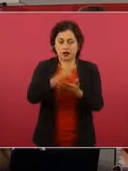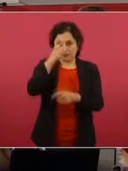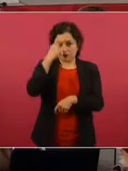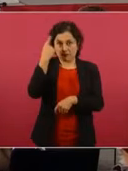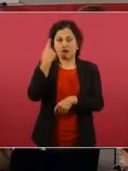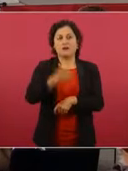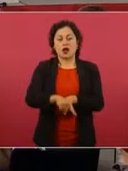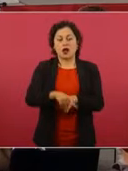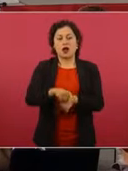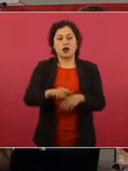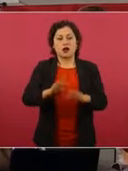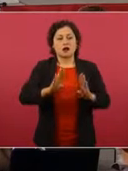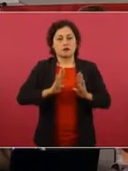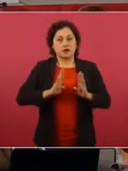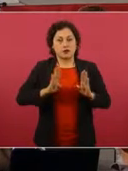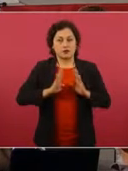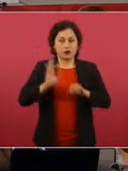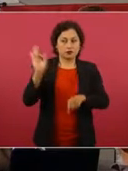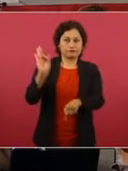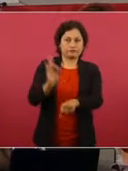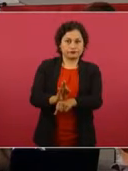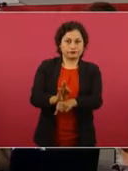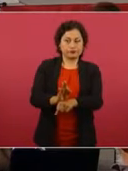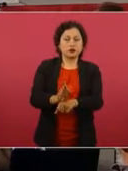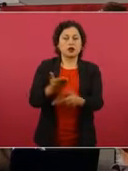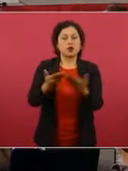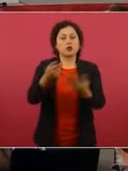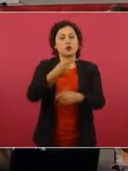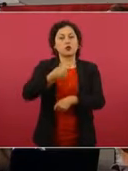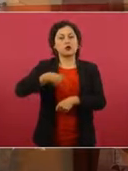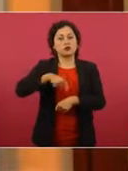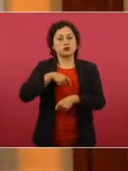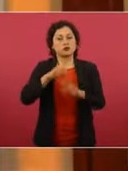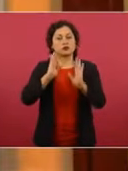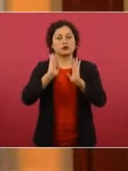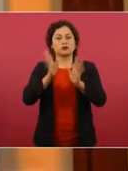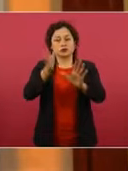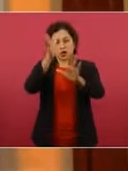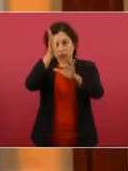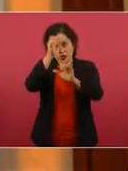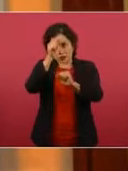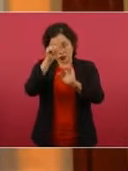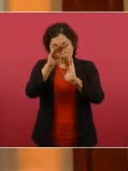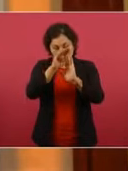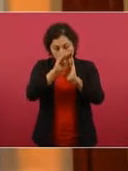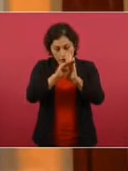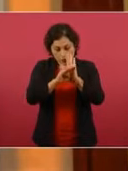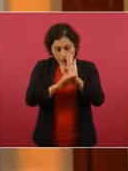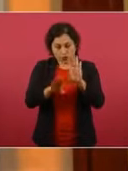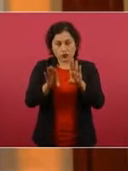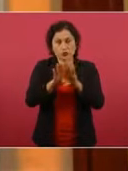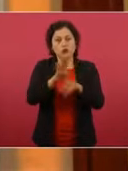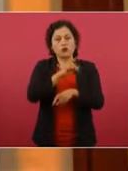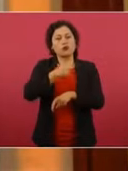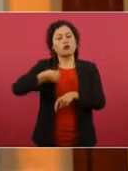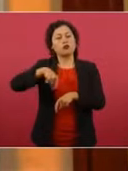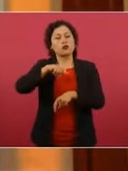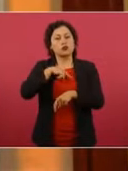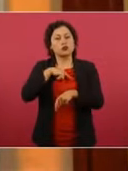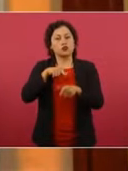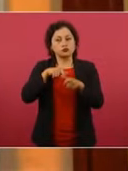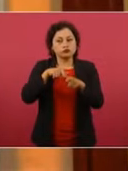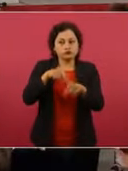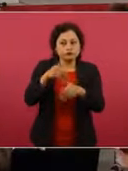da certeza en la actuación y tenemos los procedimientos, cómo hacer el uso gradual de la fuerza ante